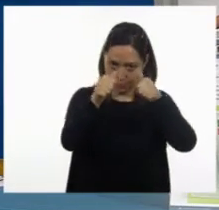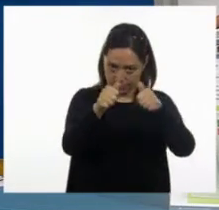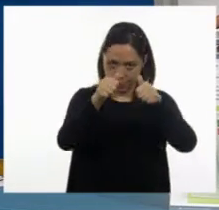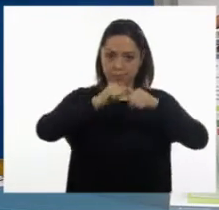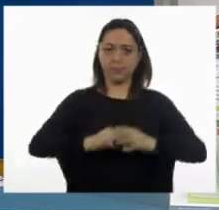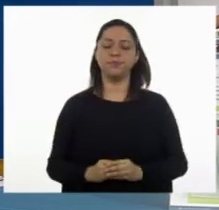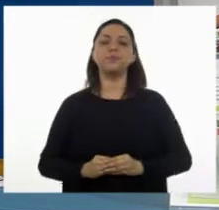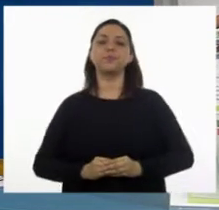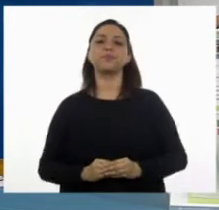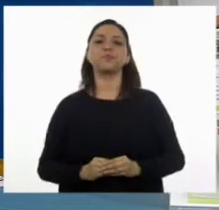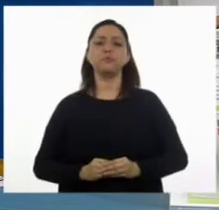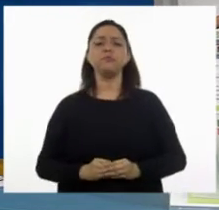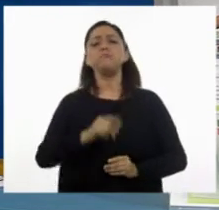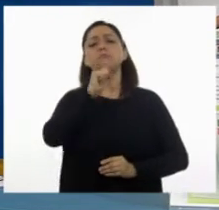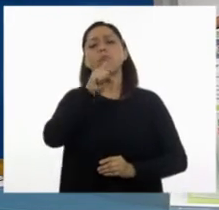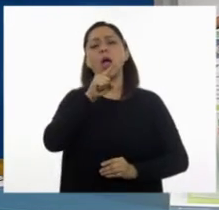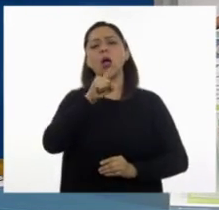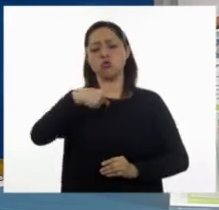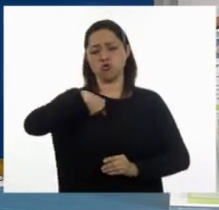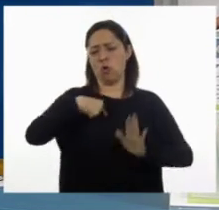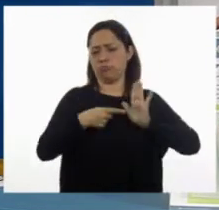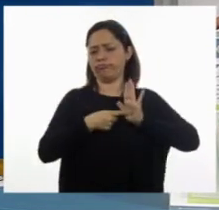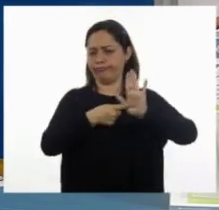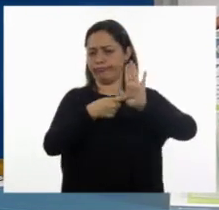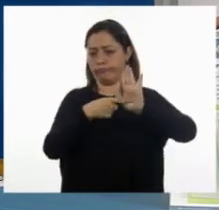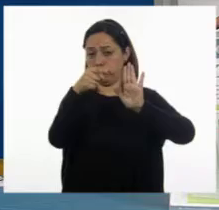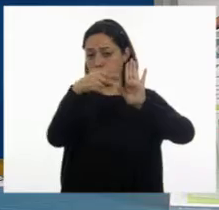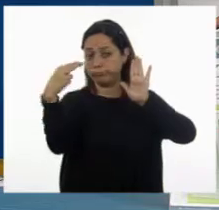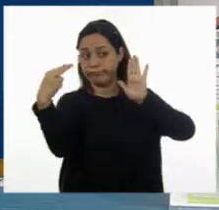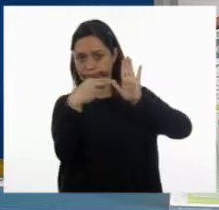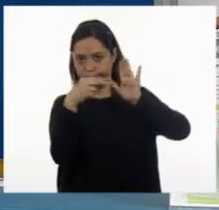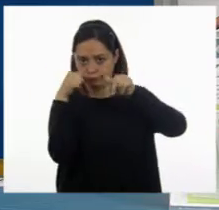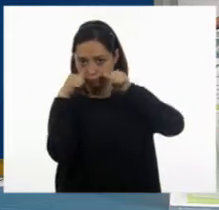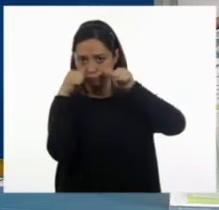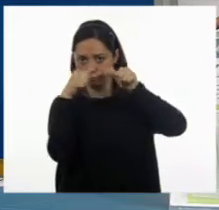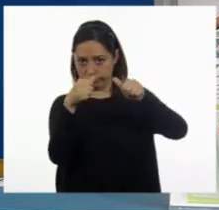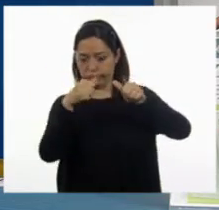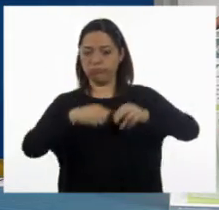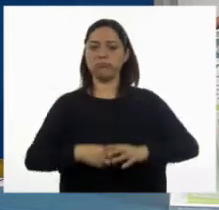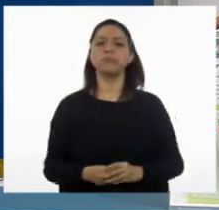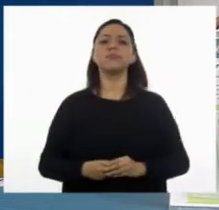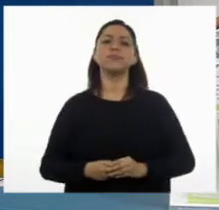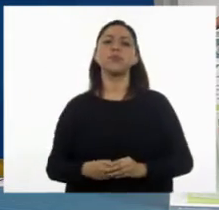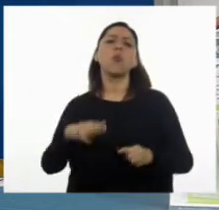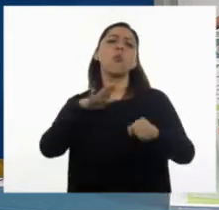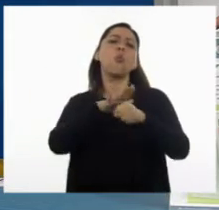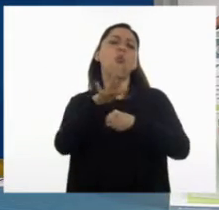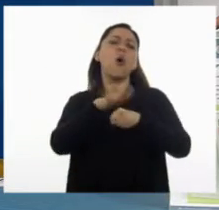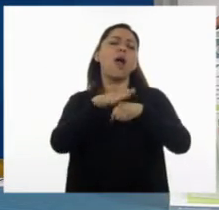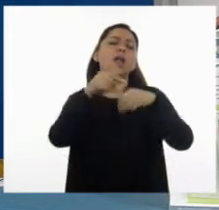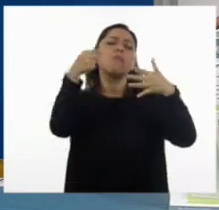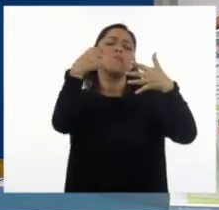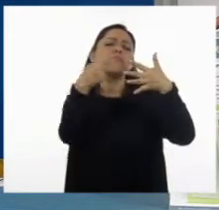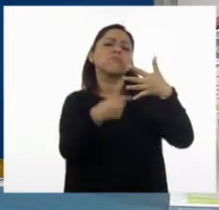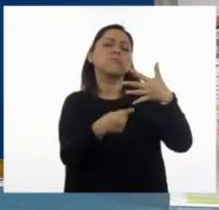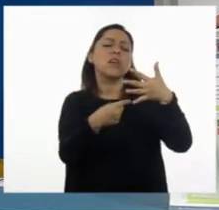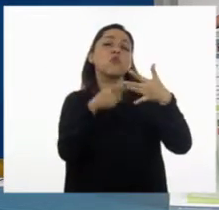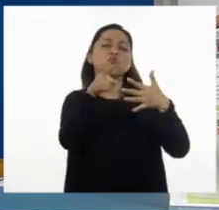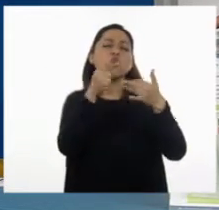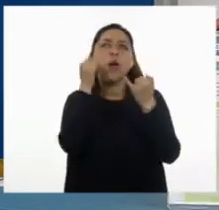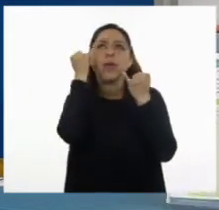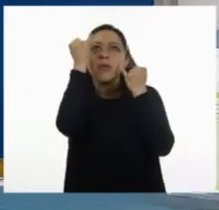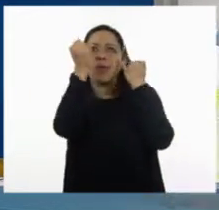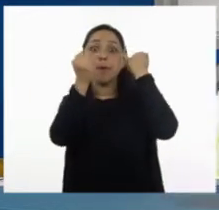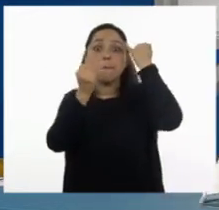de otras que también yo les voy a mostrar, ¿no? En este desafío nos pide que trabajemos principalmente con nuestra imaginación en una